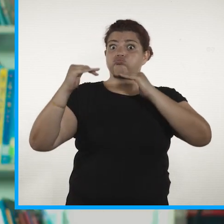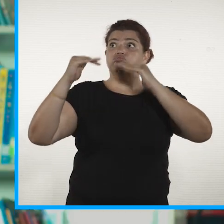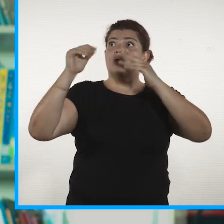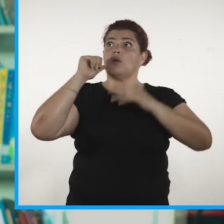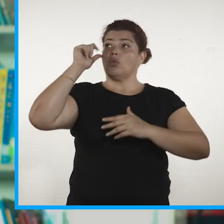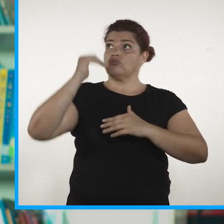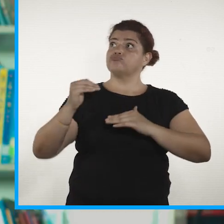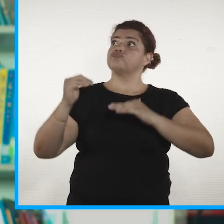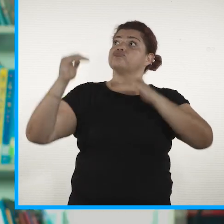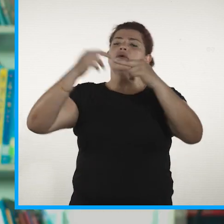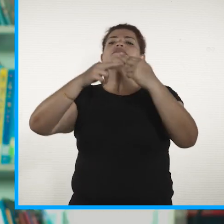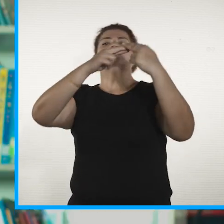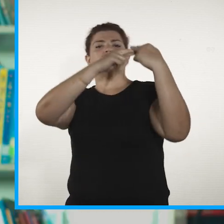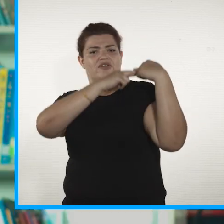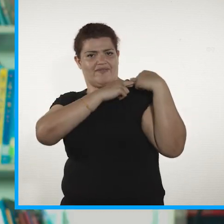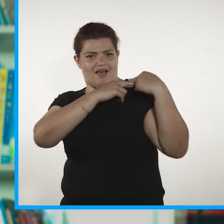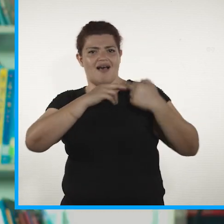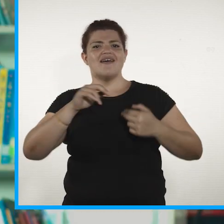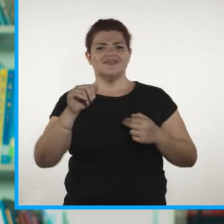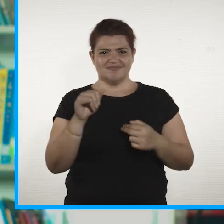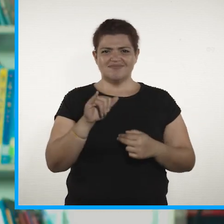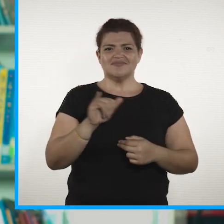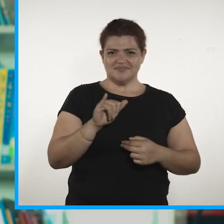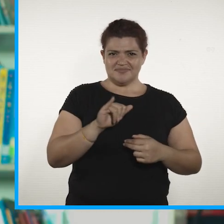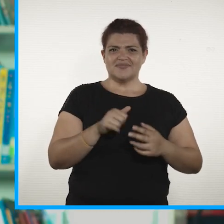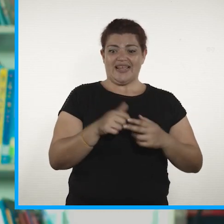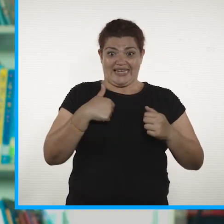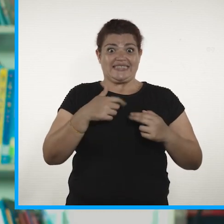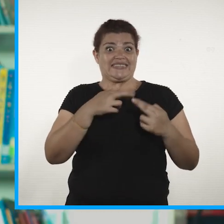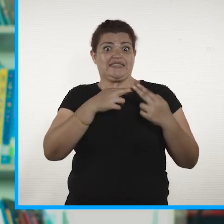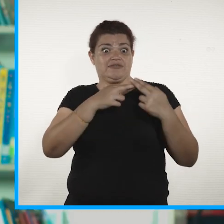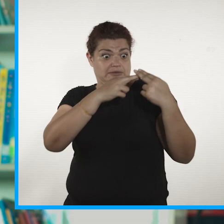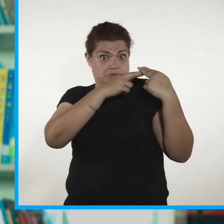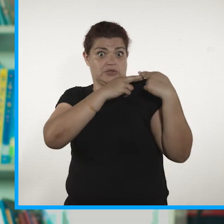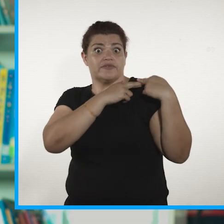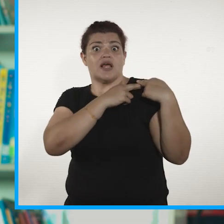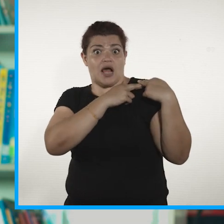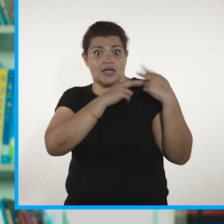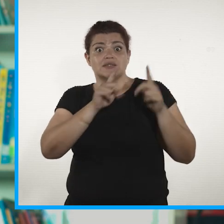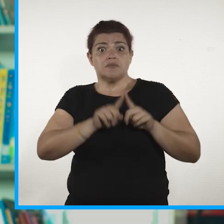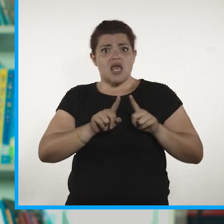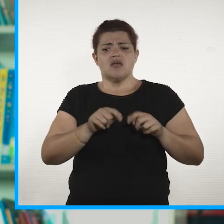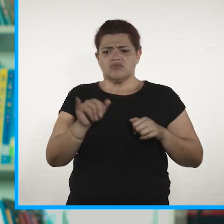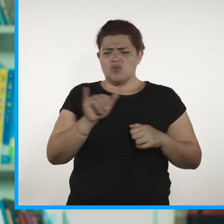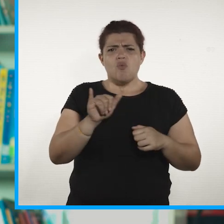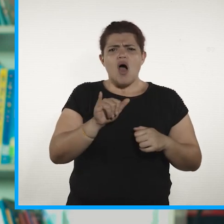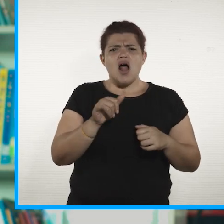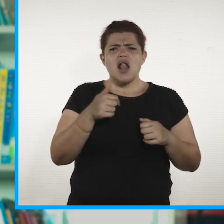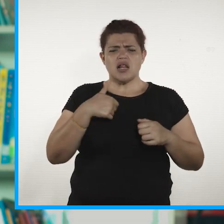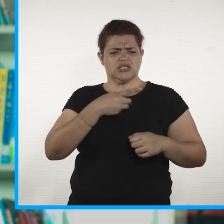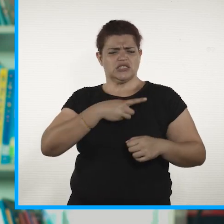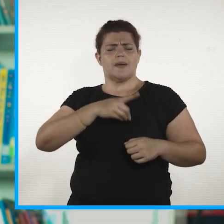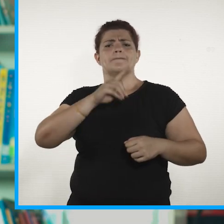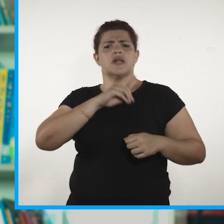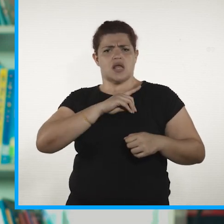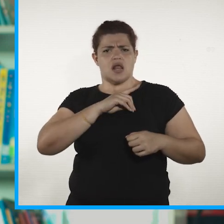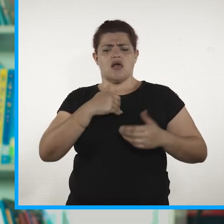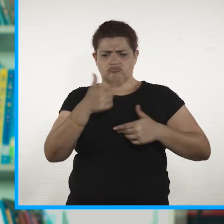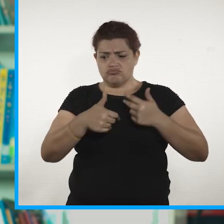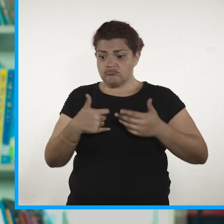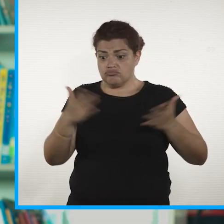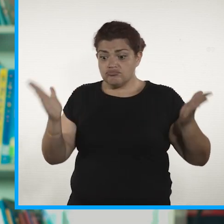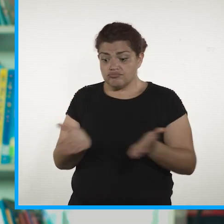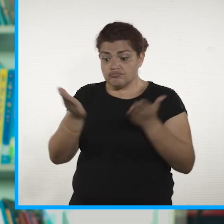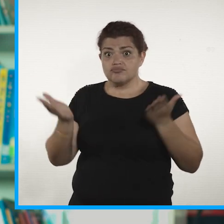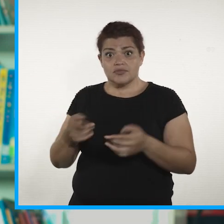cuando ya crecemos, ¿verdad? Nosotros tenemos responsabilidades también y estas responsabilidades son perfectamente la